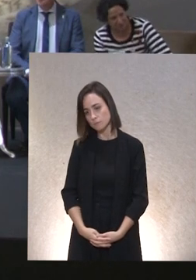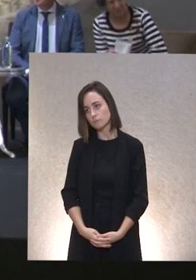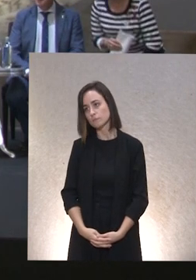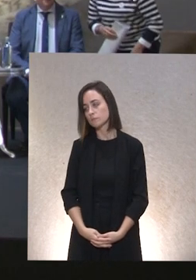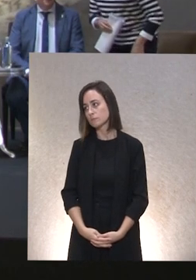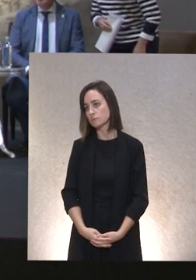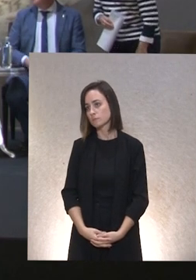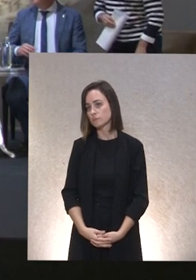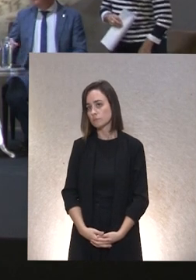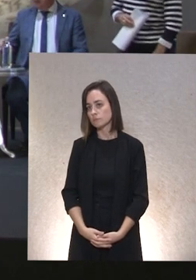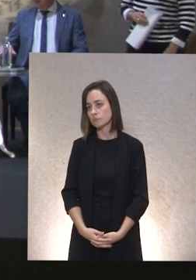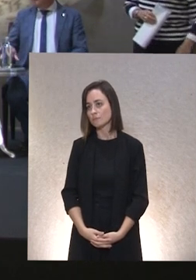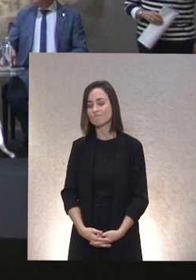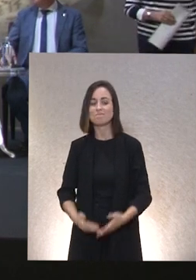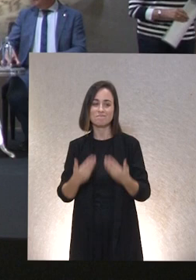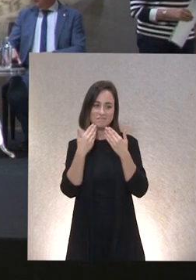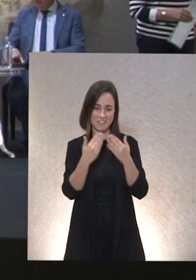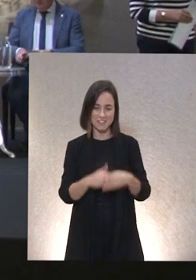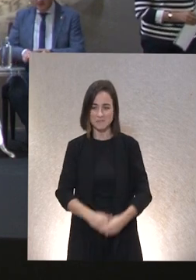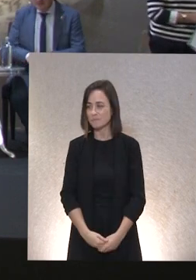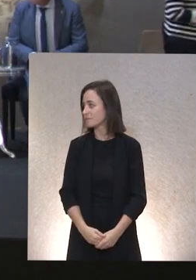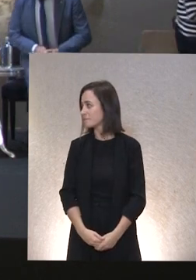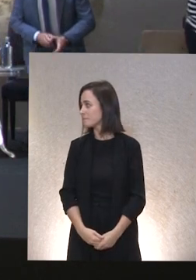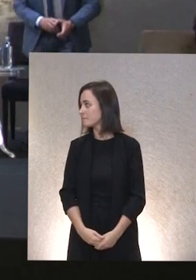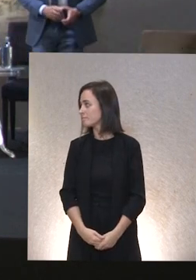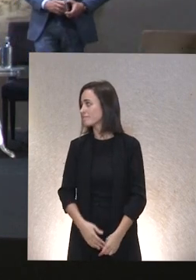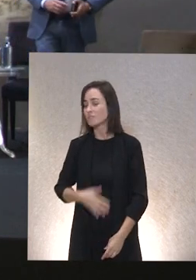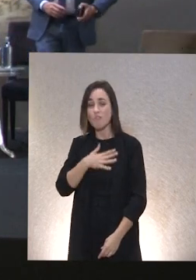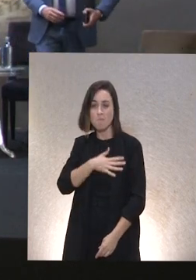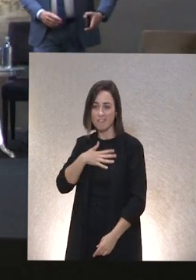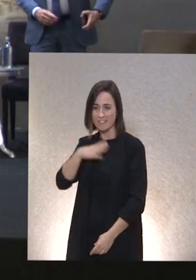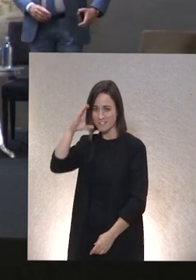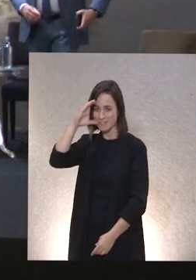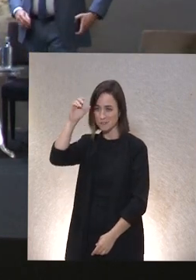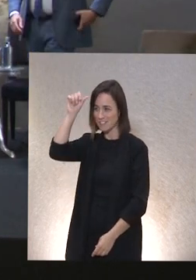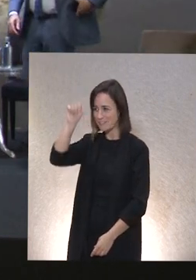gracias ha sido un placer escucharos